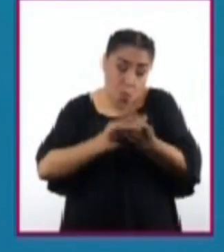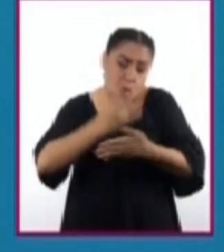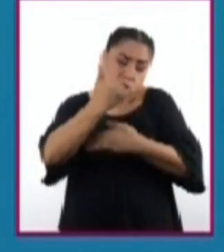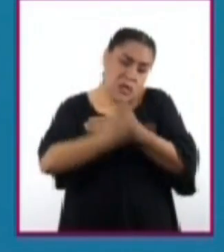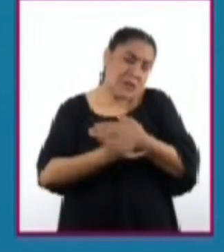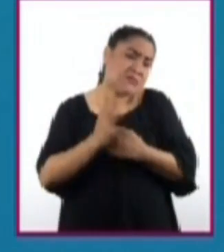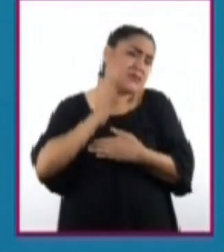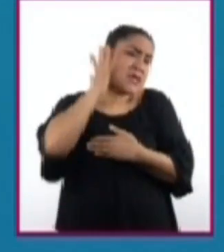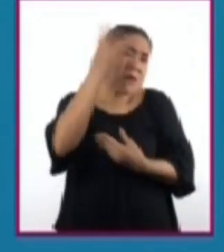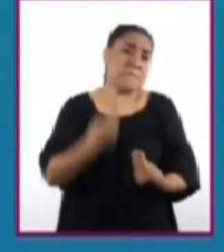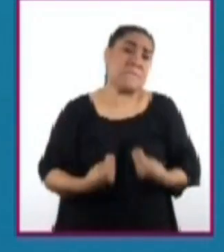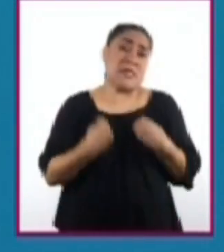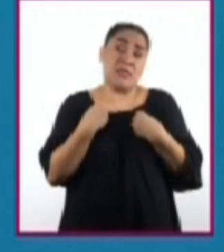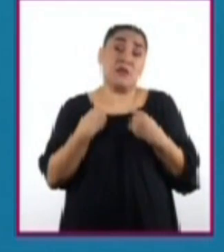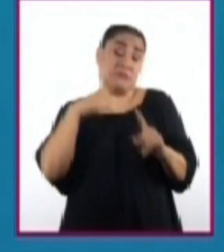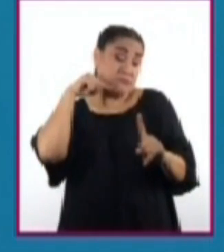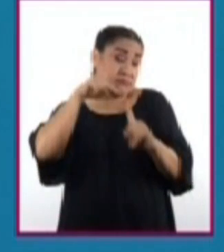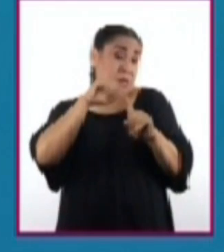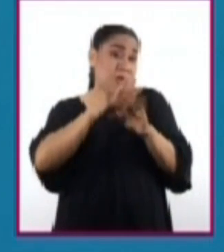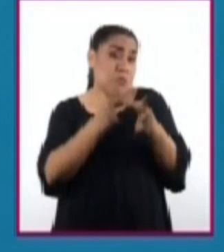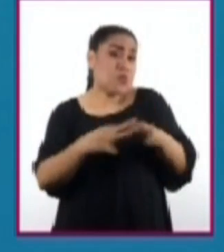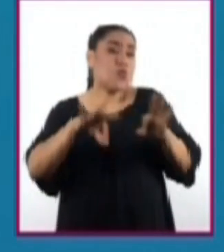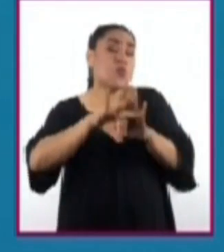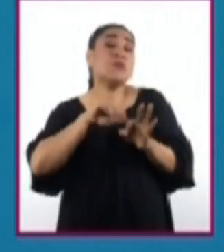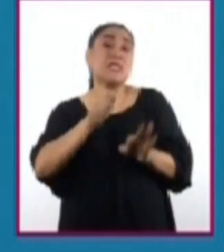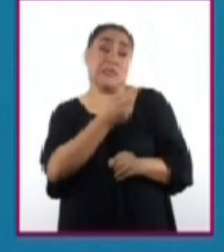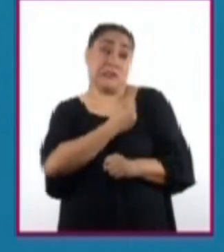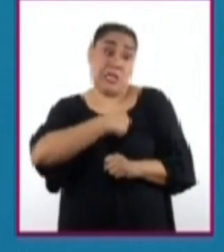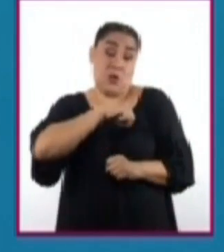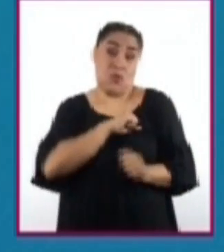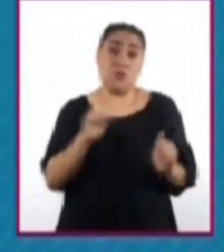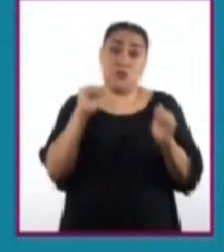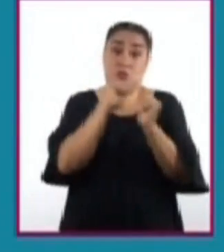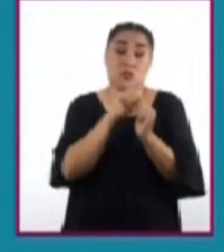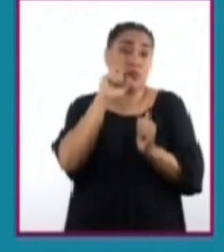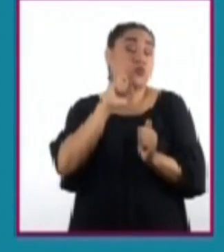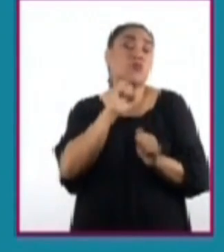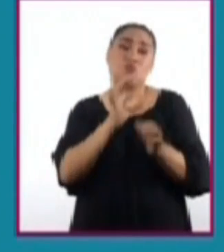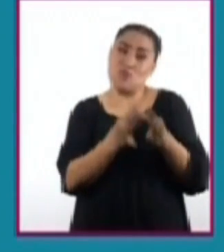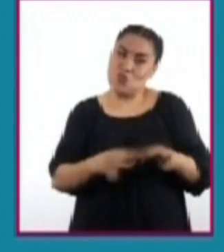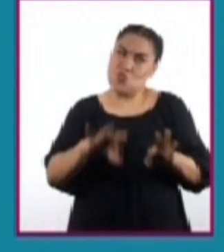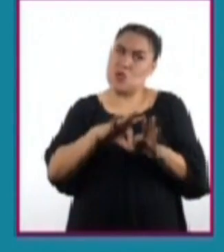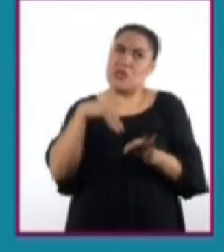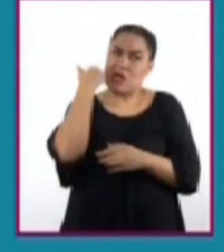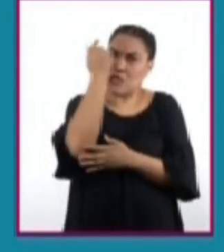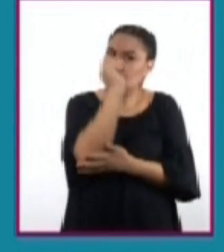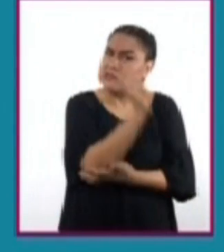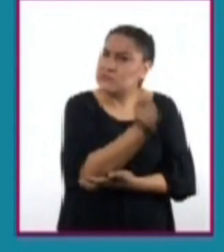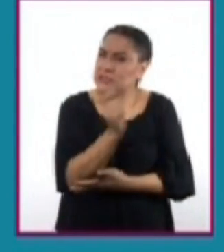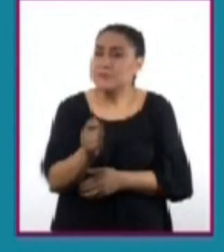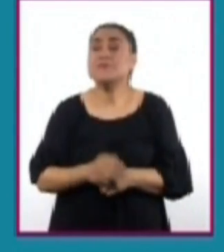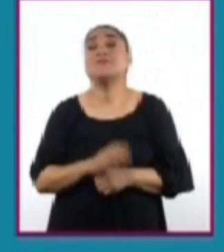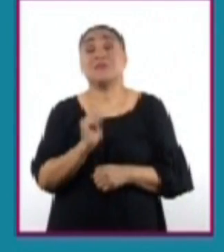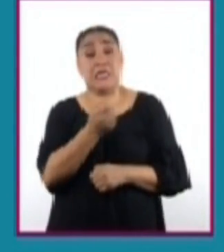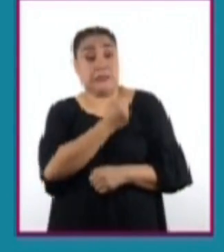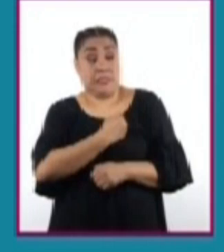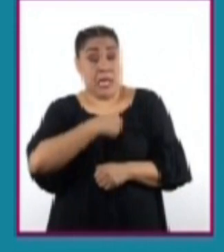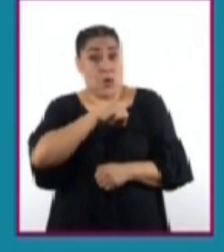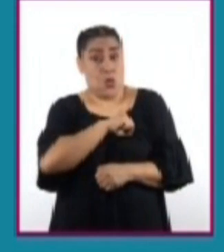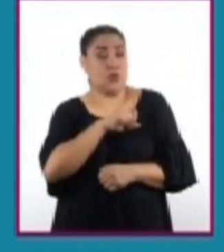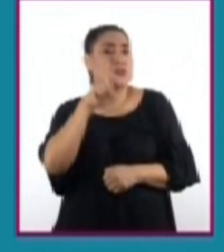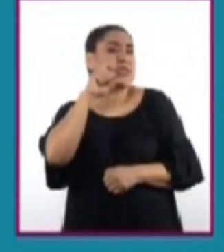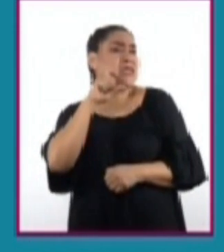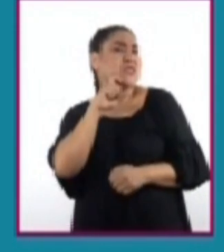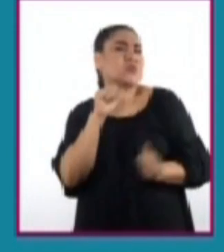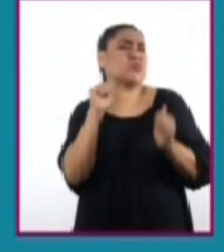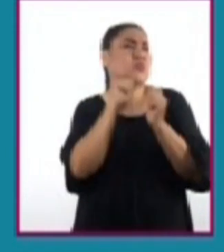uno de sus ejes sea la salud sexual, es importante conocer su significado. La salud sexual se define